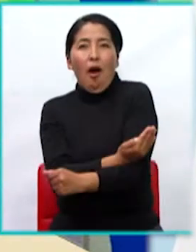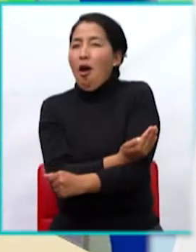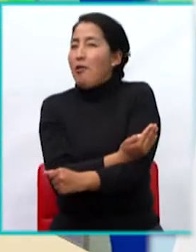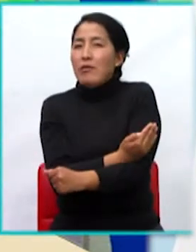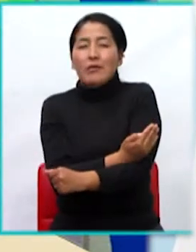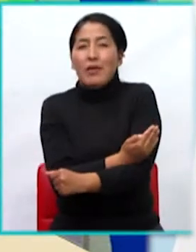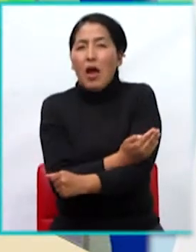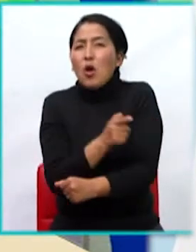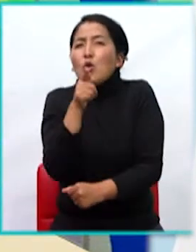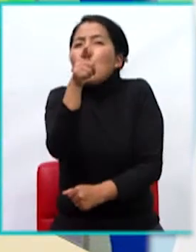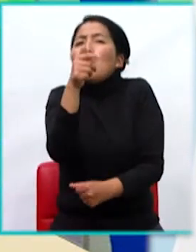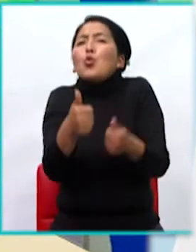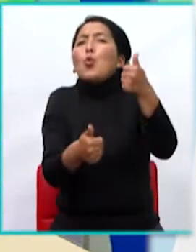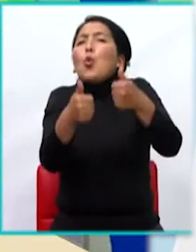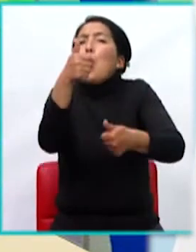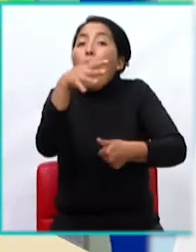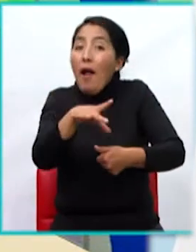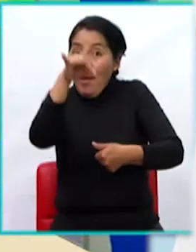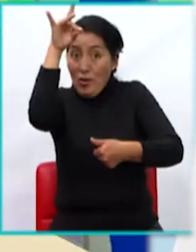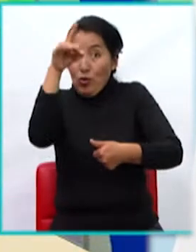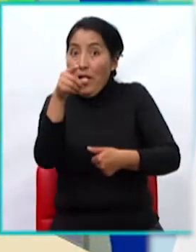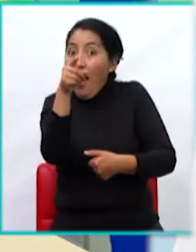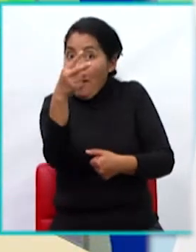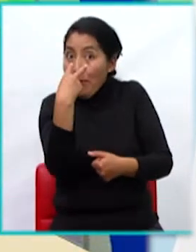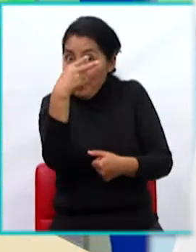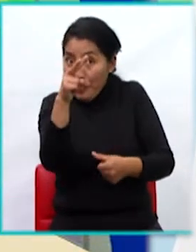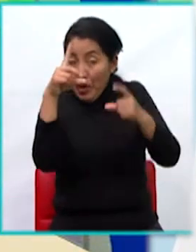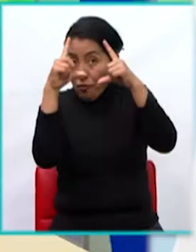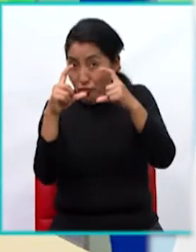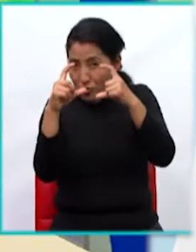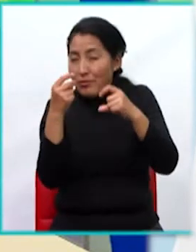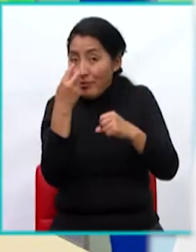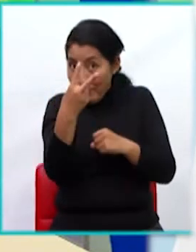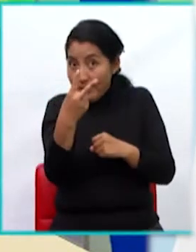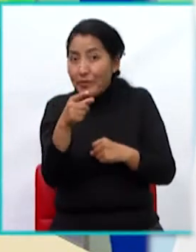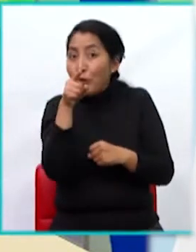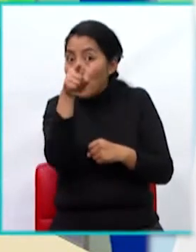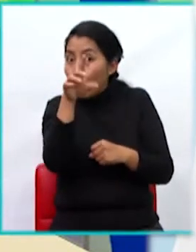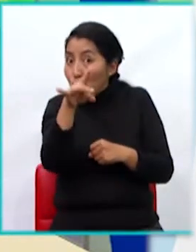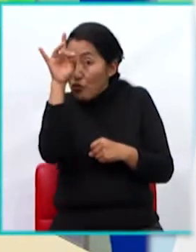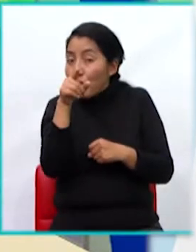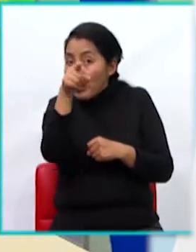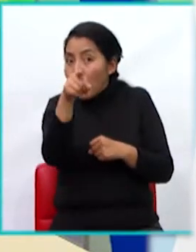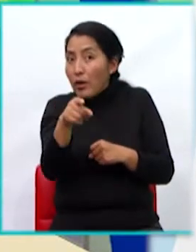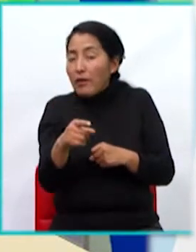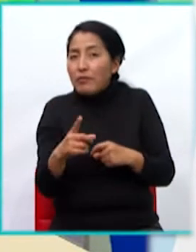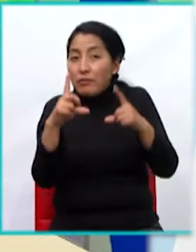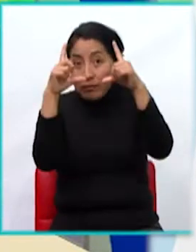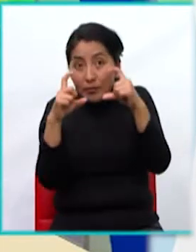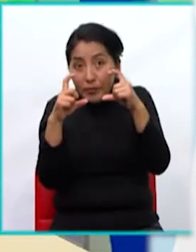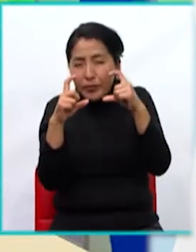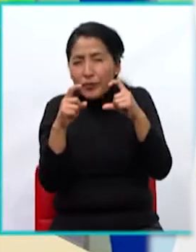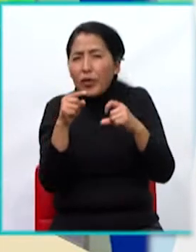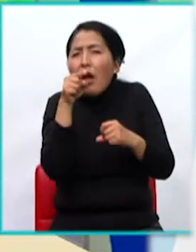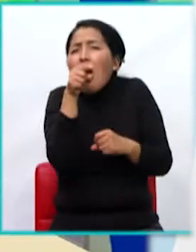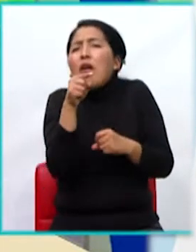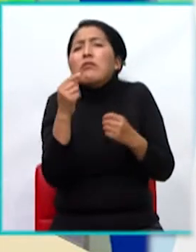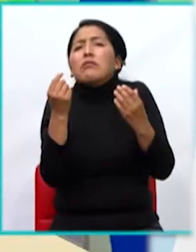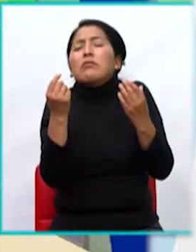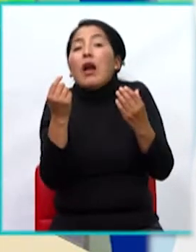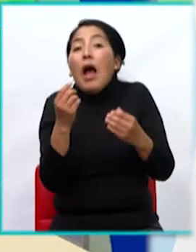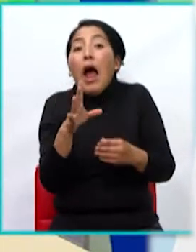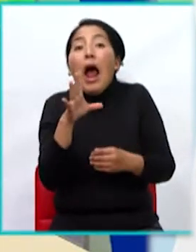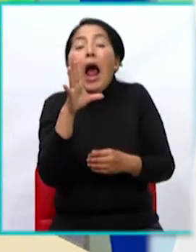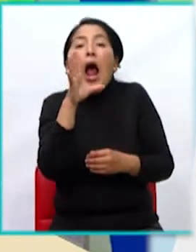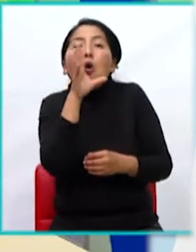¿Qué escogerías? ¿Vamos? Muy bien. Fíjate estos dibujos. Acá tengo un